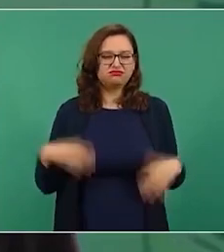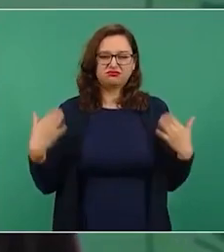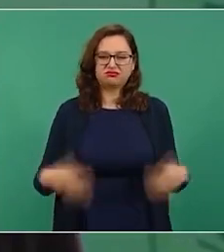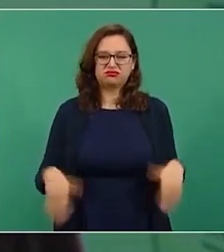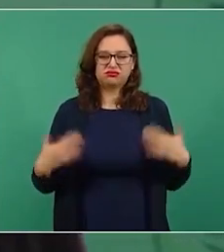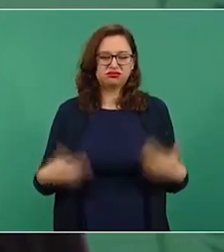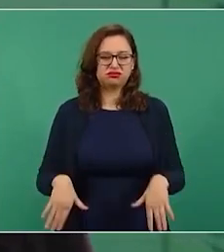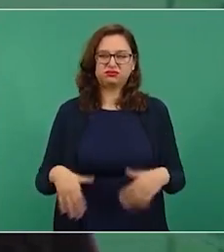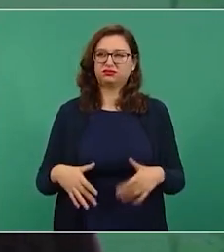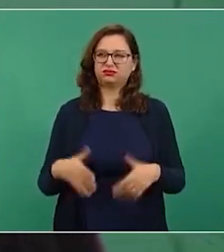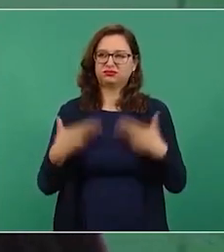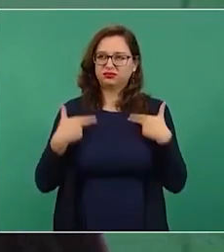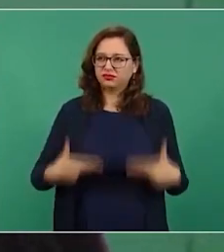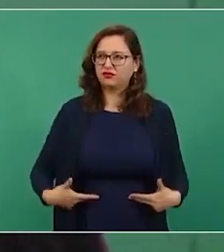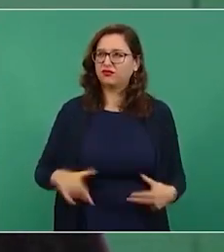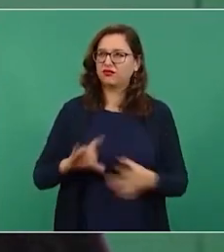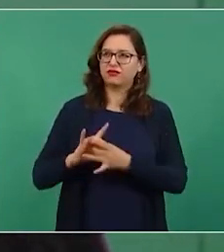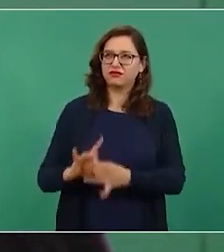honesto.